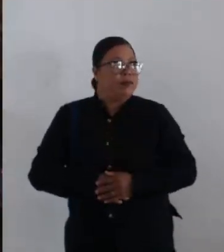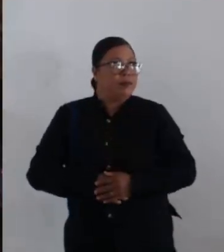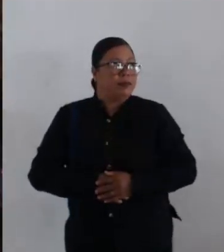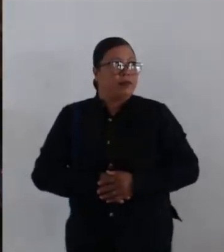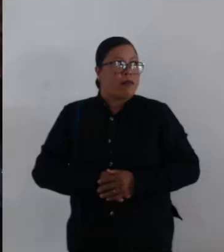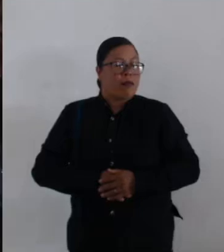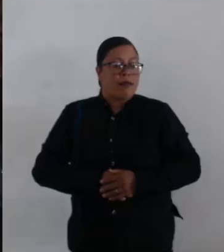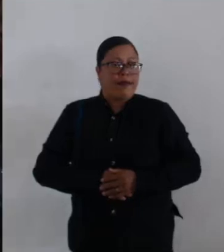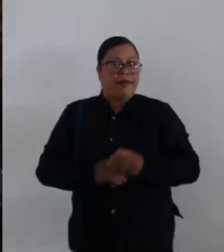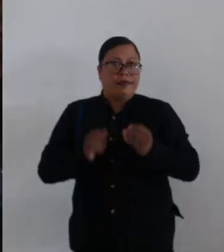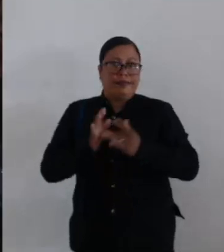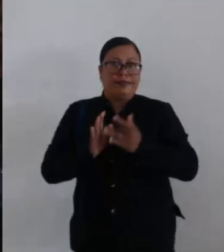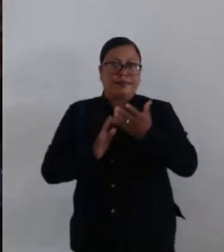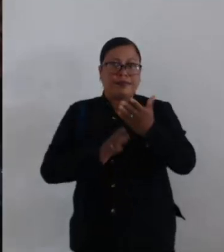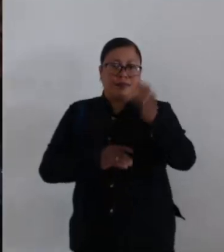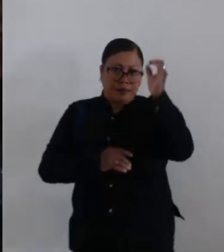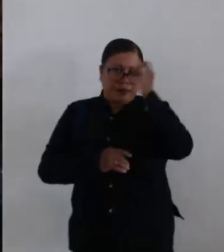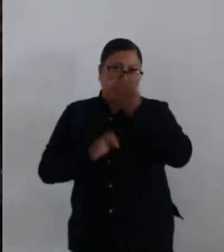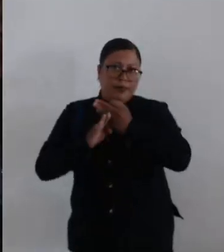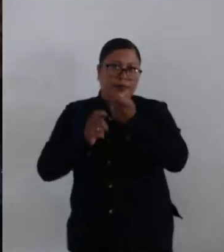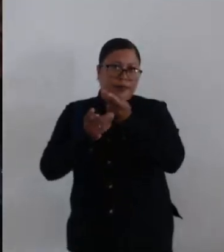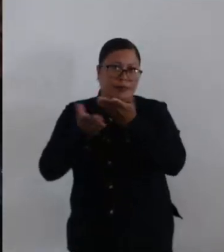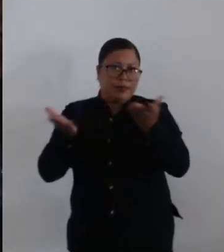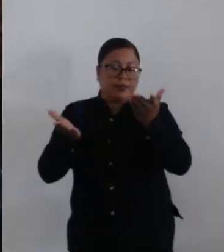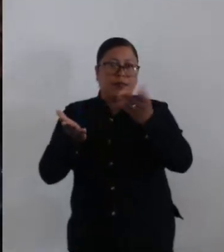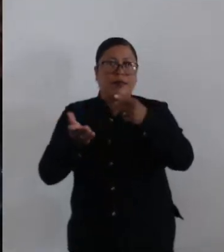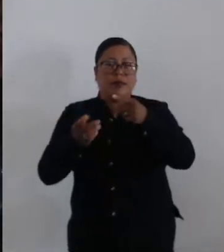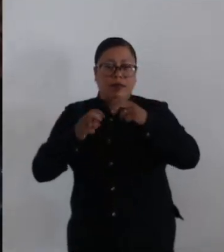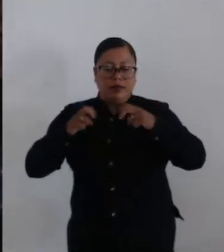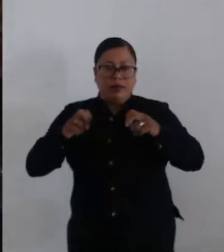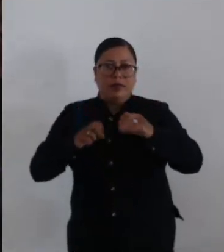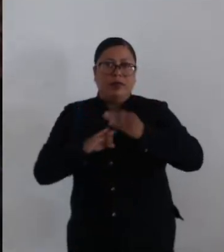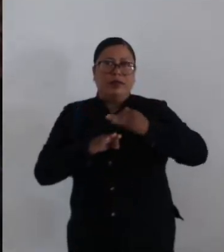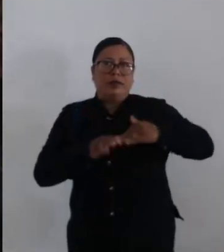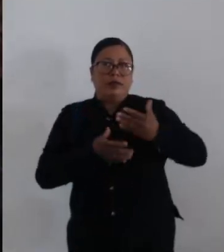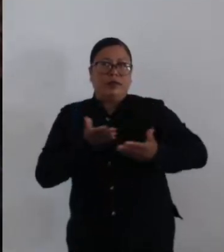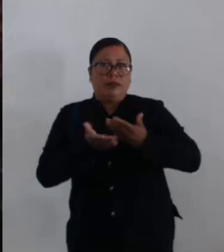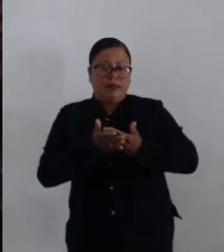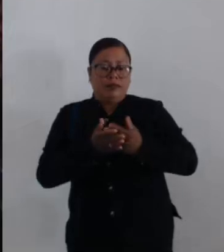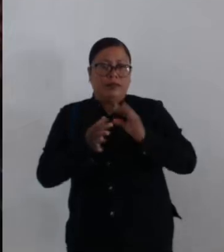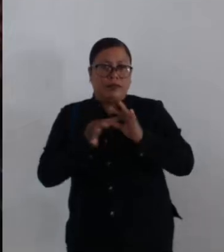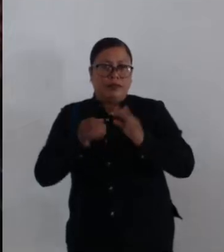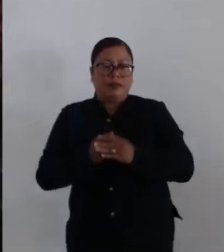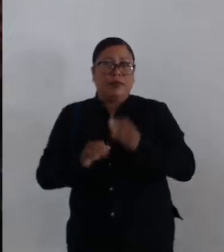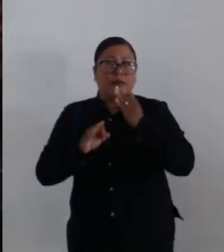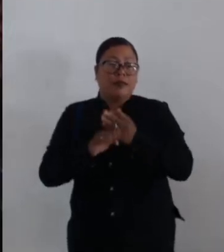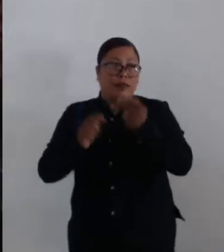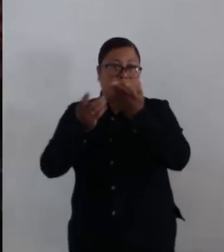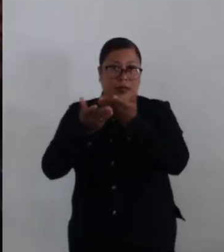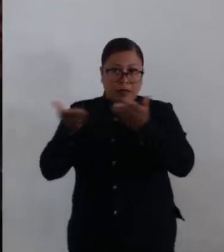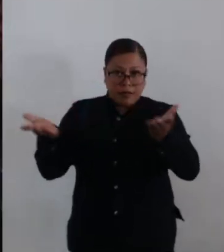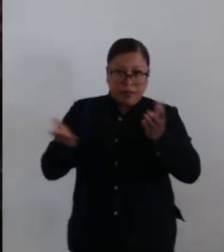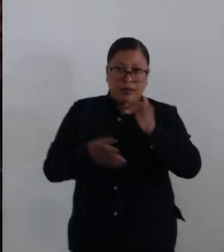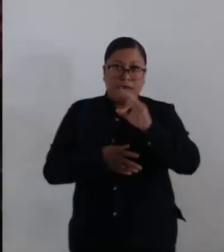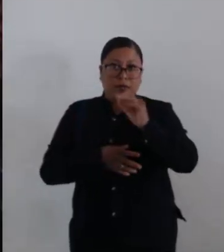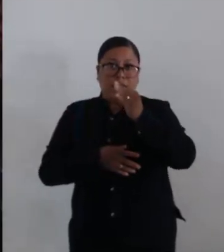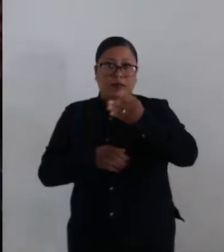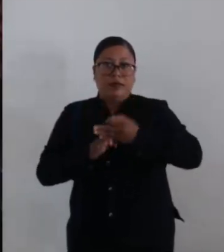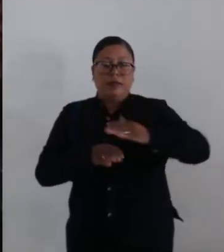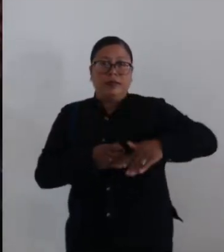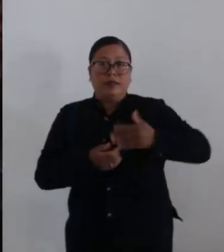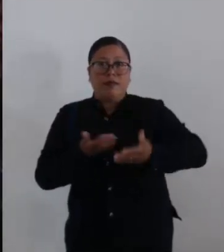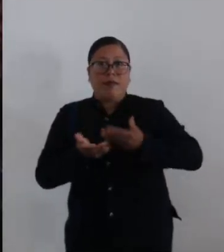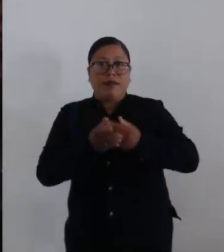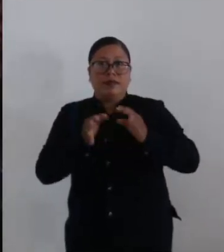concejales. Muchas gracias. Somete a la aprobación de este honorable Cabildo, el dictamen con el que acaba de dar cuenta. En votación económica, se pregunta si es de